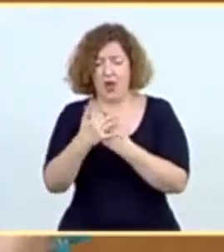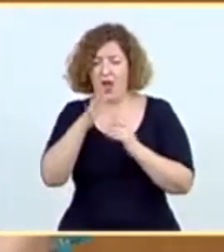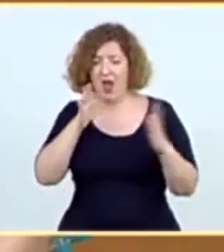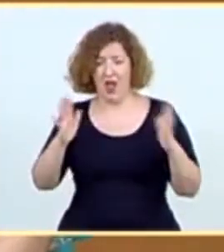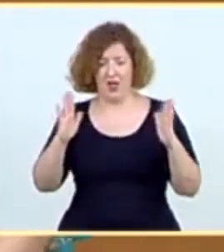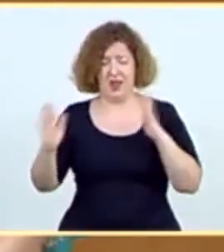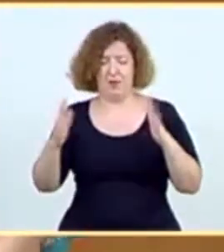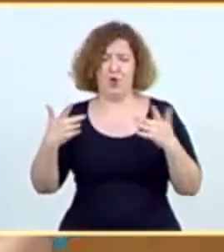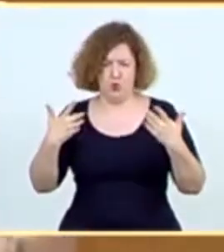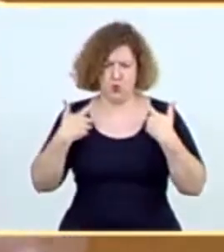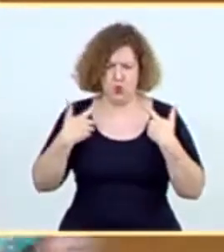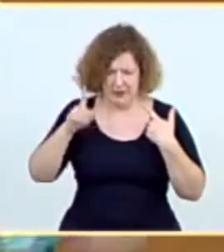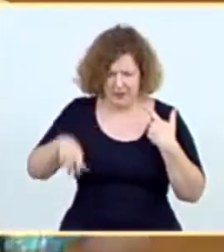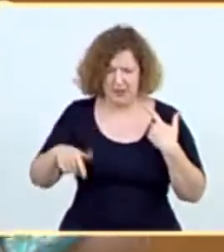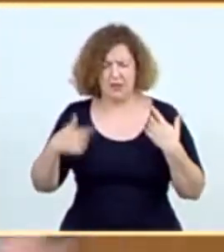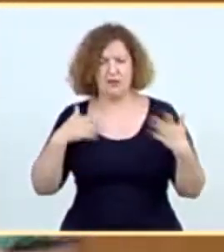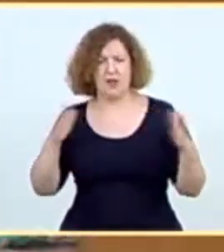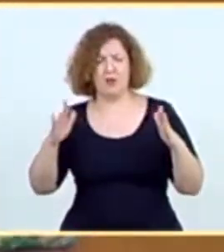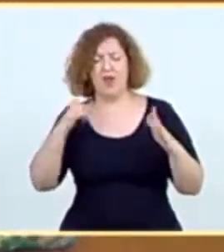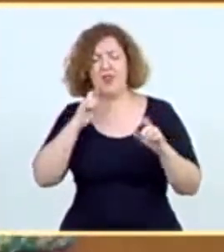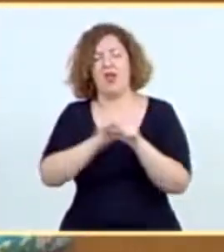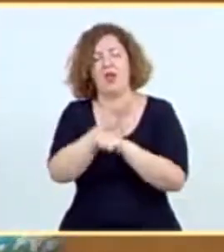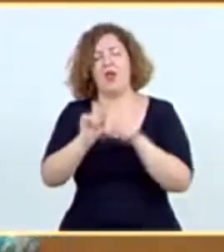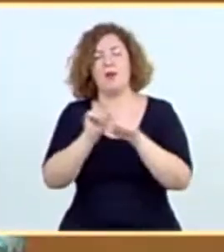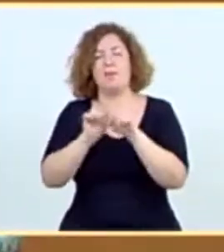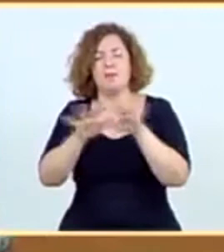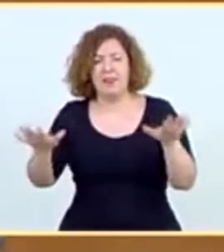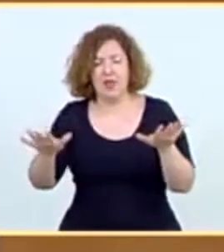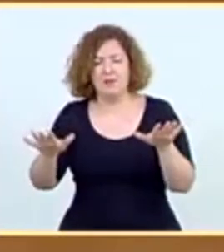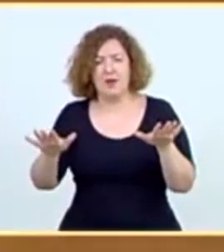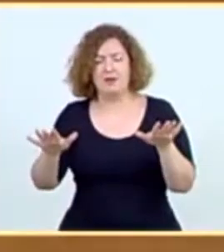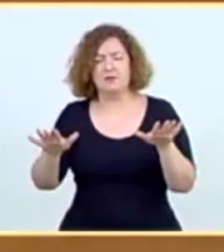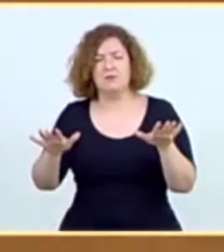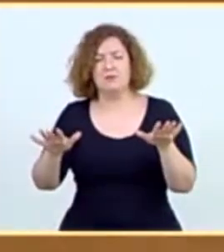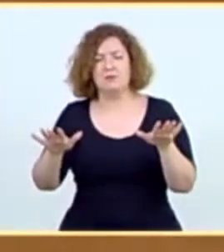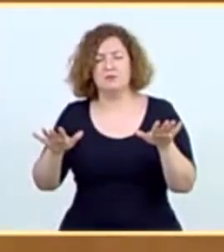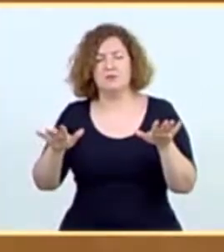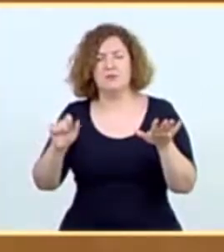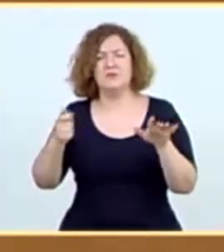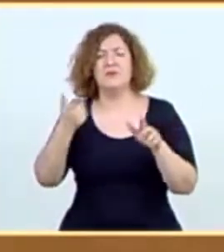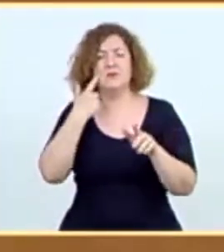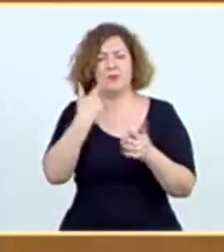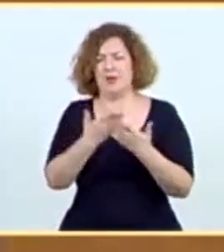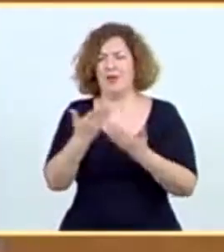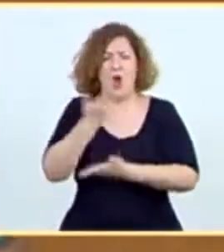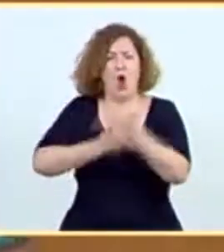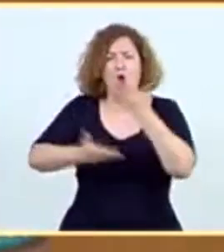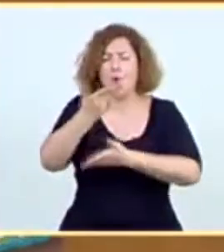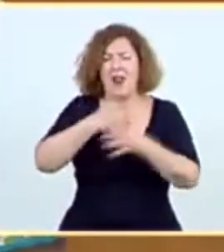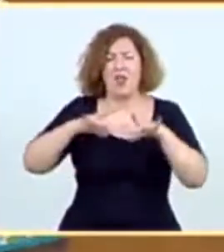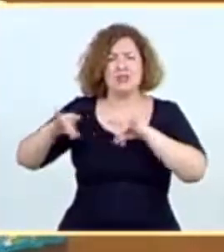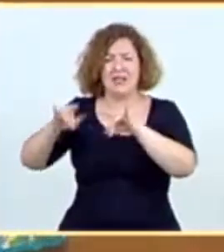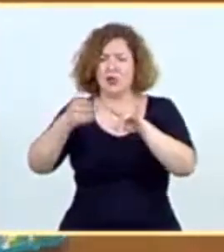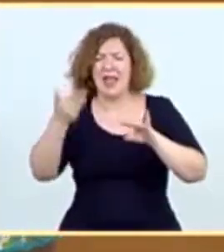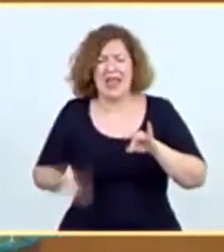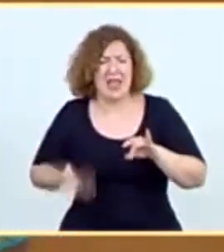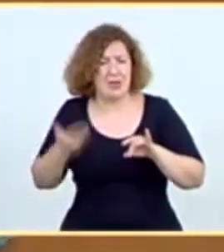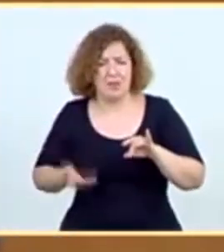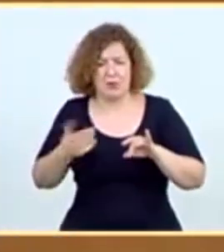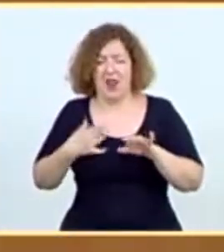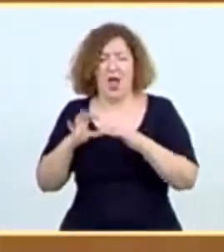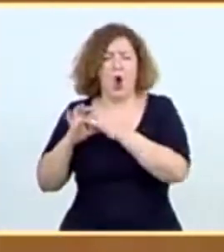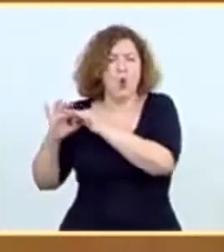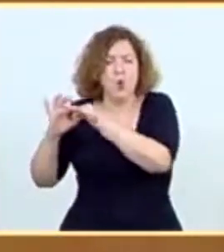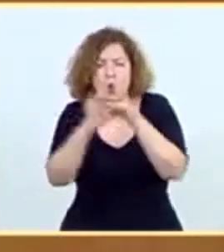durante esta pandemia, en donde con más intensidad se ha hecho presente la cooperación territorial como base de la cohesión social. Me